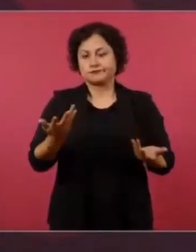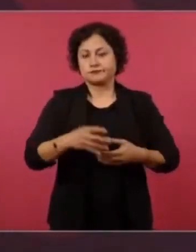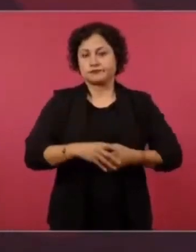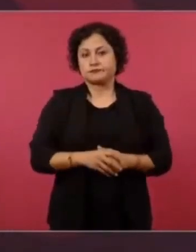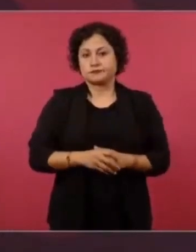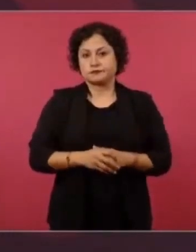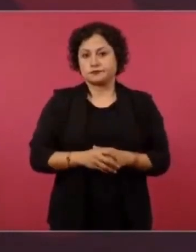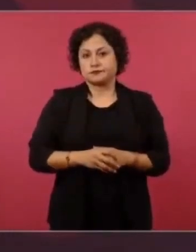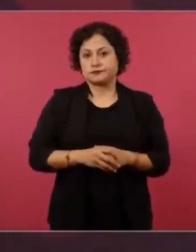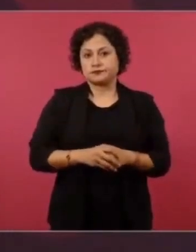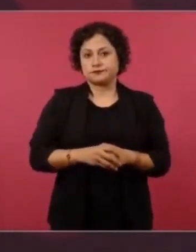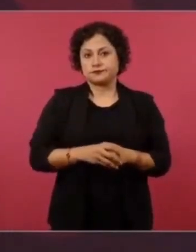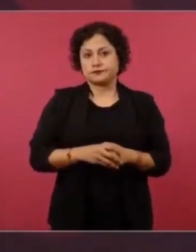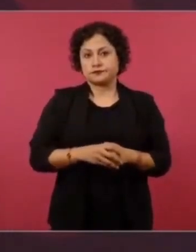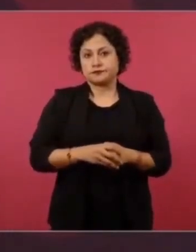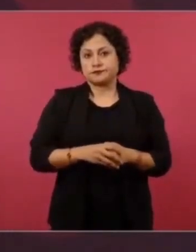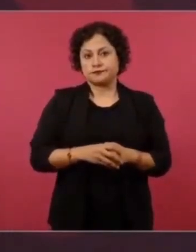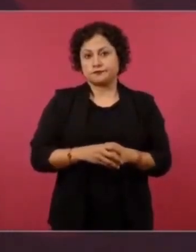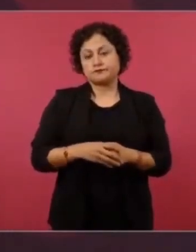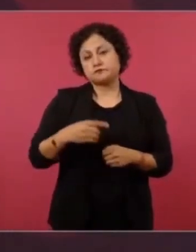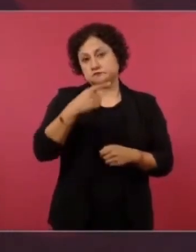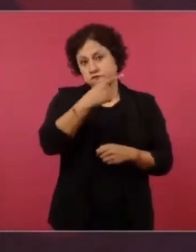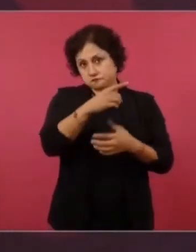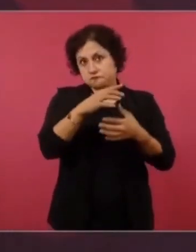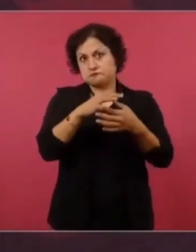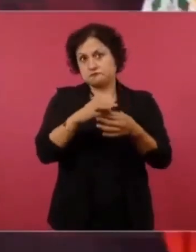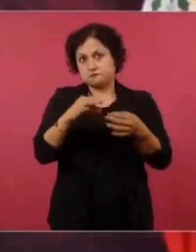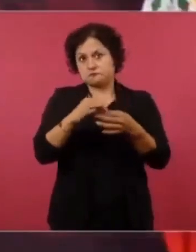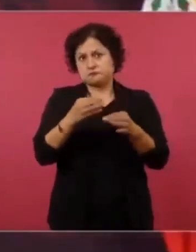Desde el CISEN.